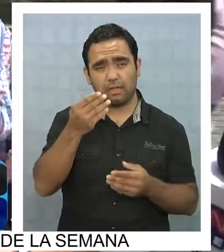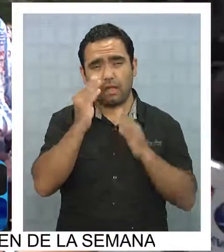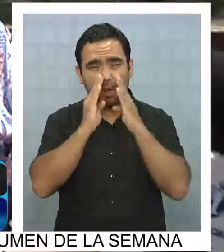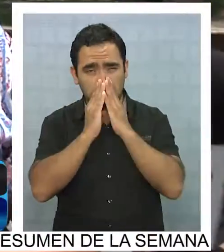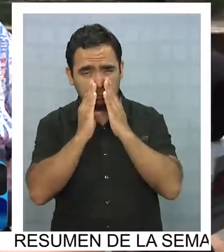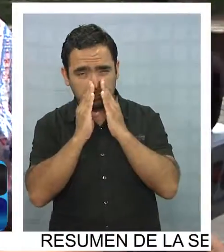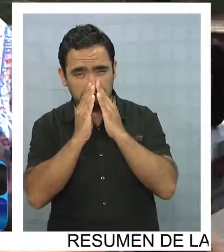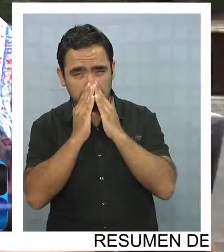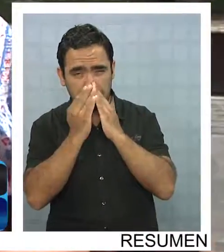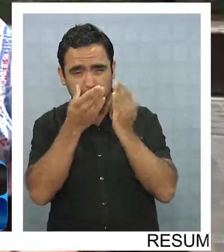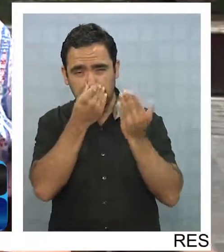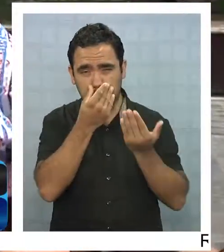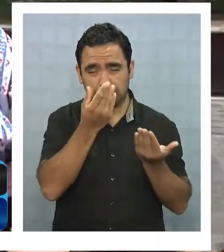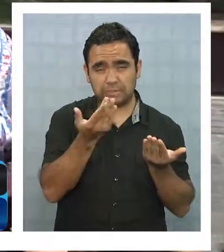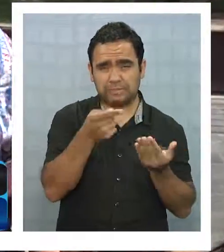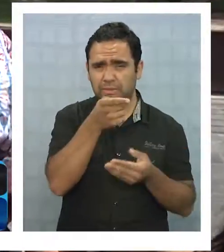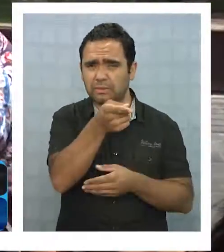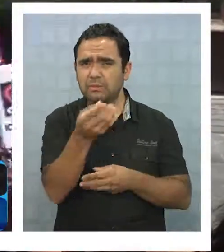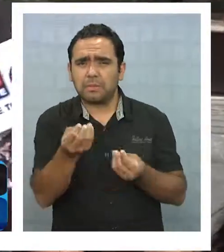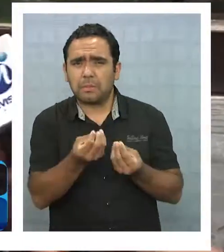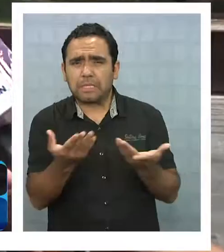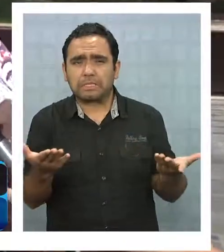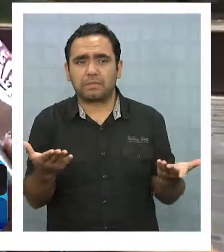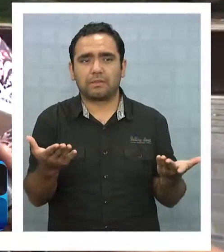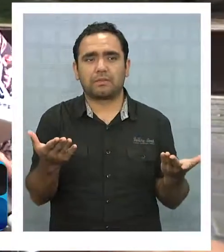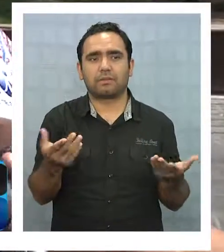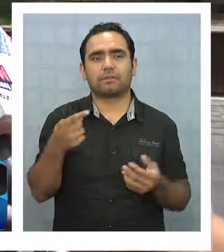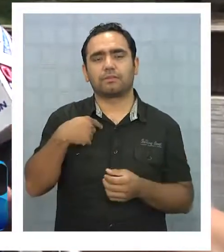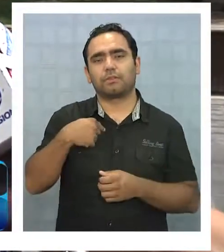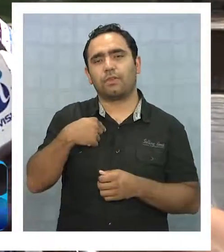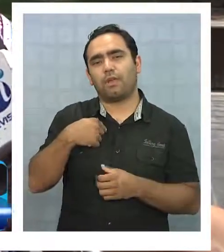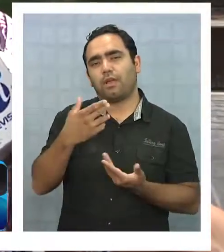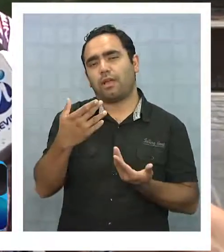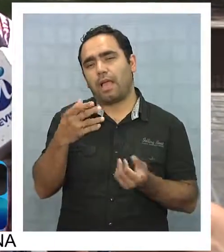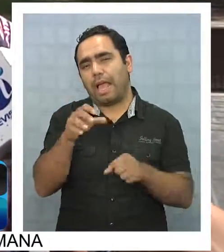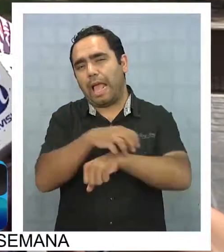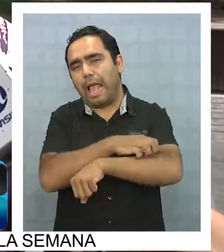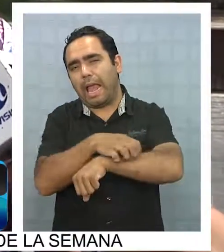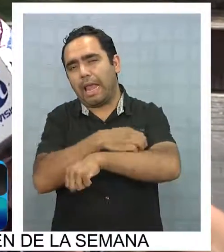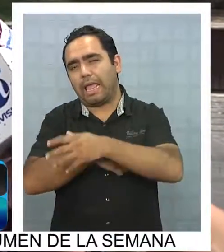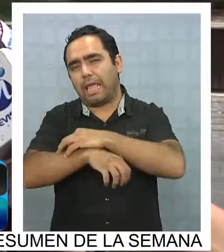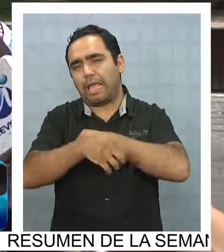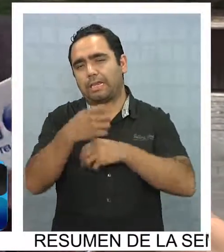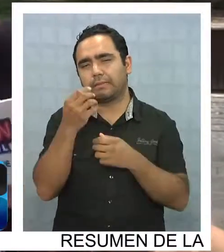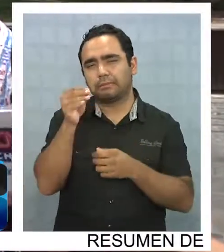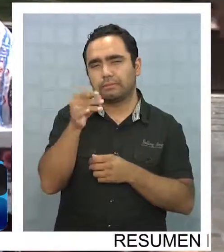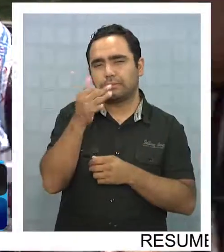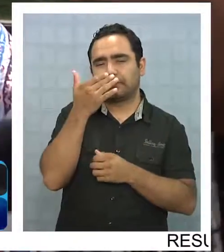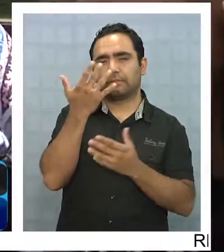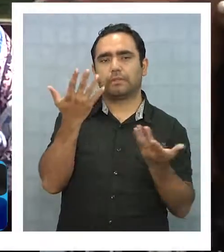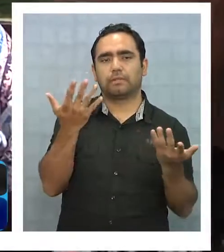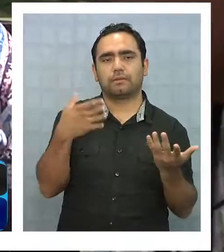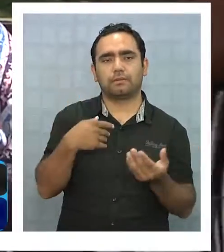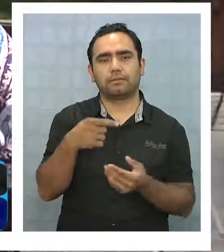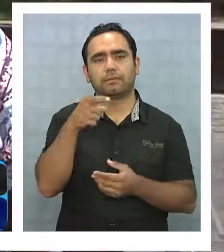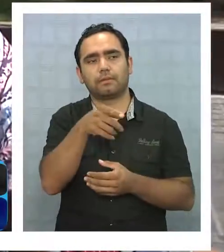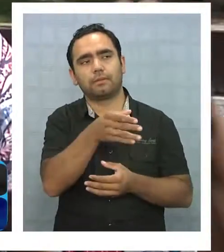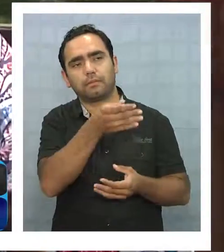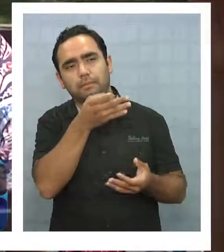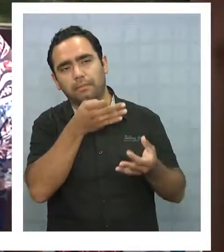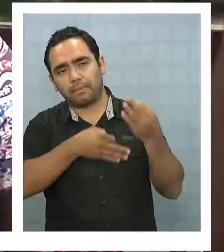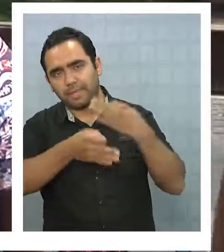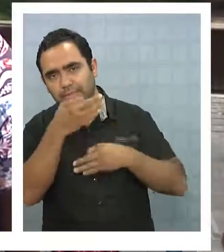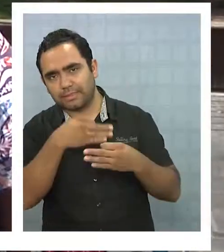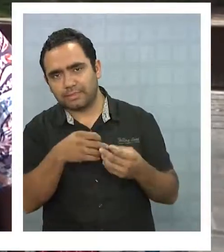estornudando. Tiene pañuelos. ¿Qué pasó? Con alergia. Empezó la primavera y empezó la alergia. Oiga, me contaba que